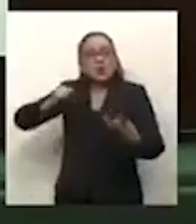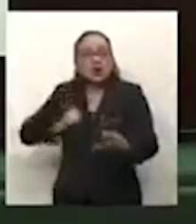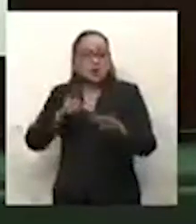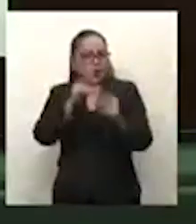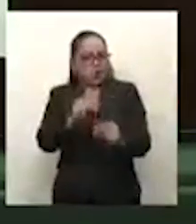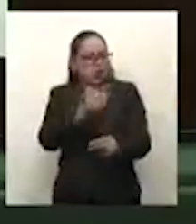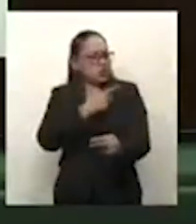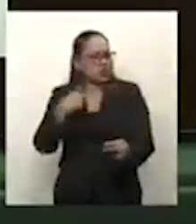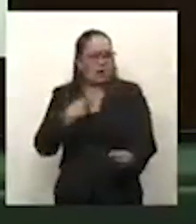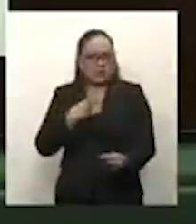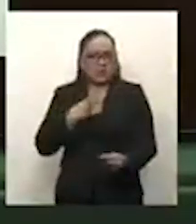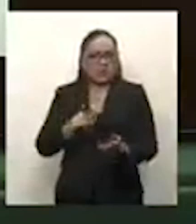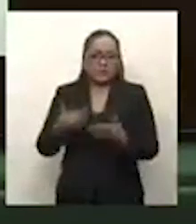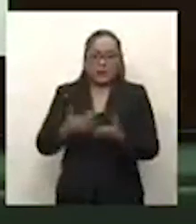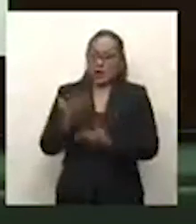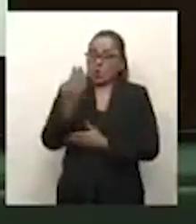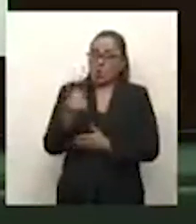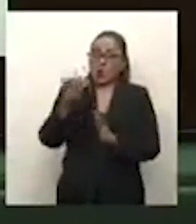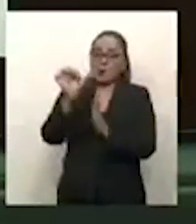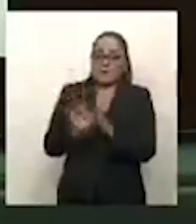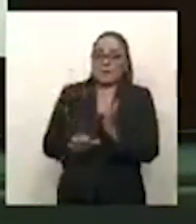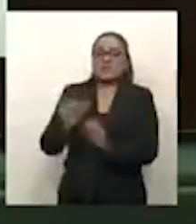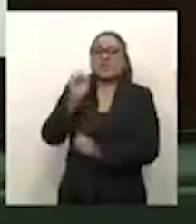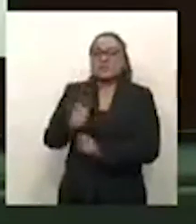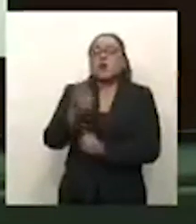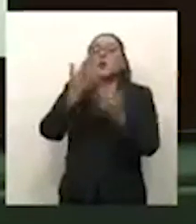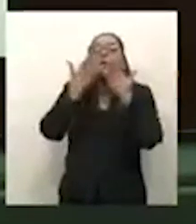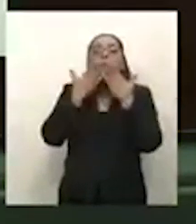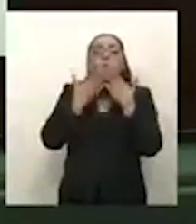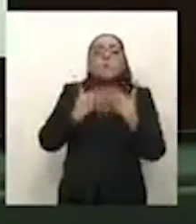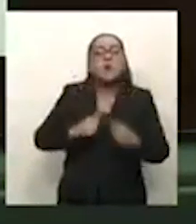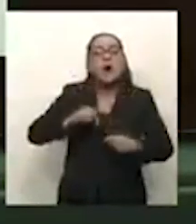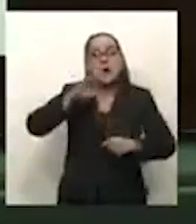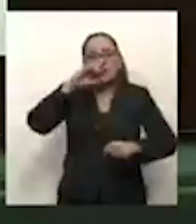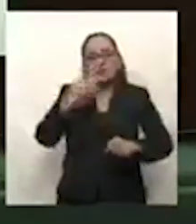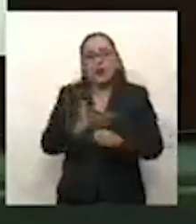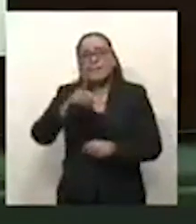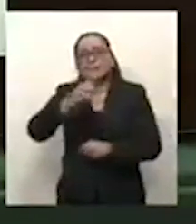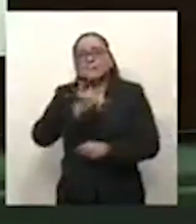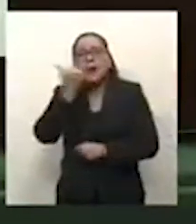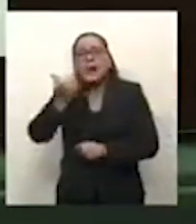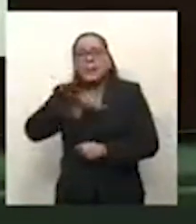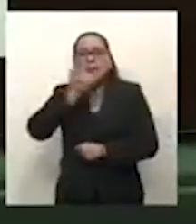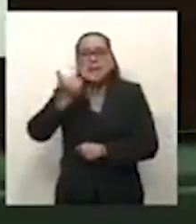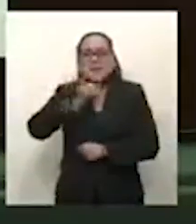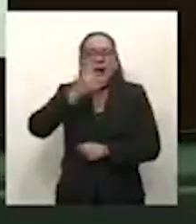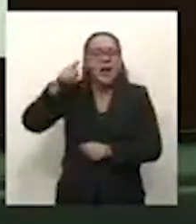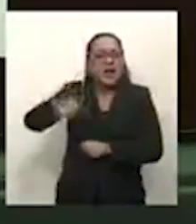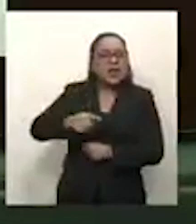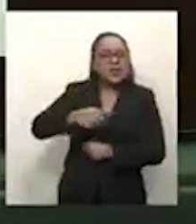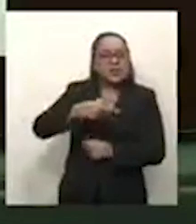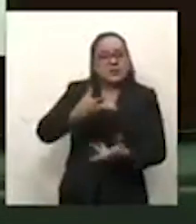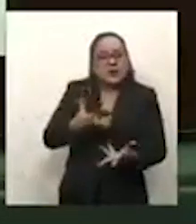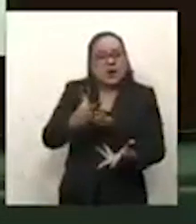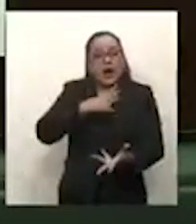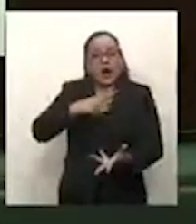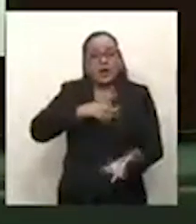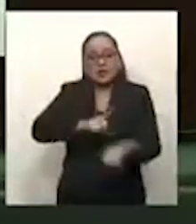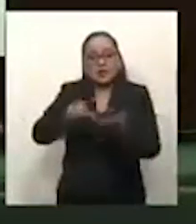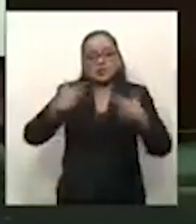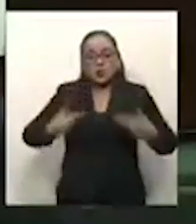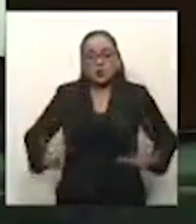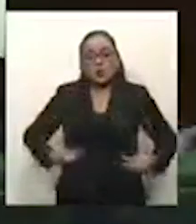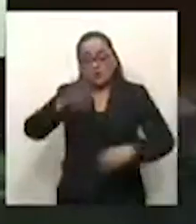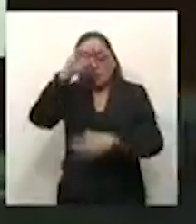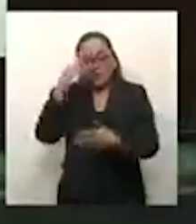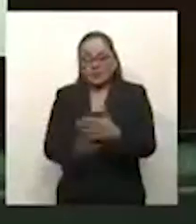meses sólo hemos visto desatinos e incompetencias. Las violaciones a los derechos humanos e ilegalidades han